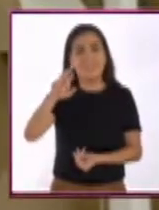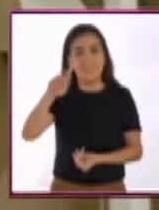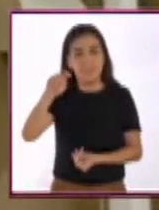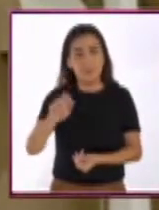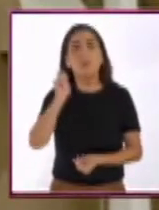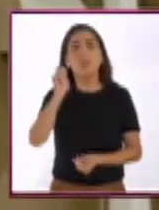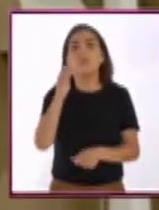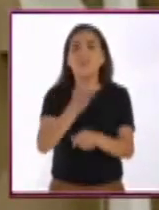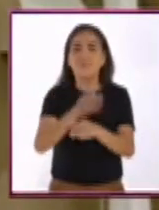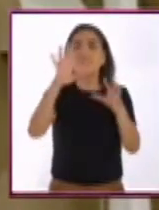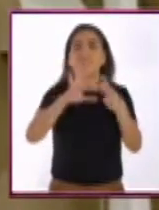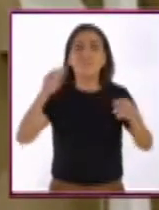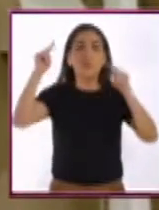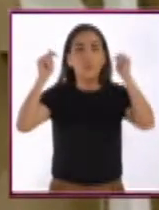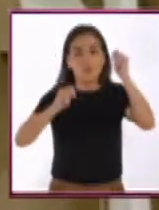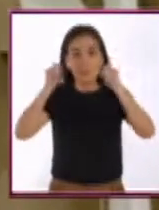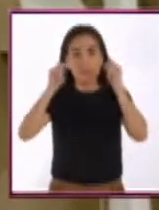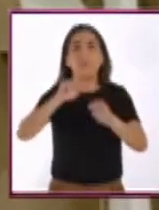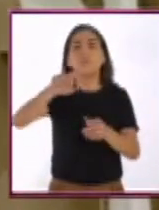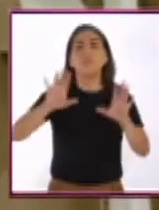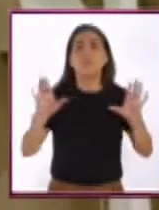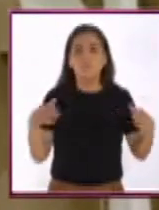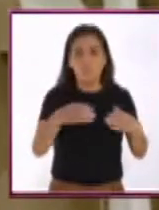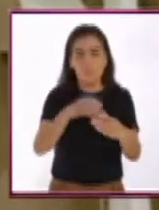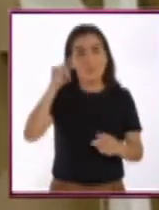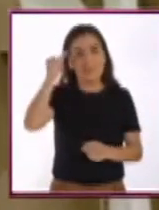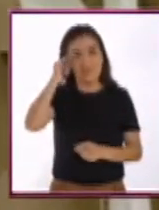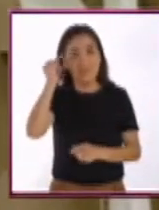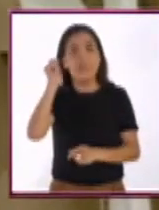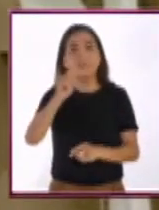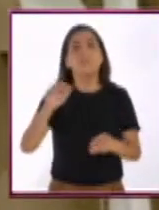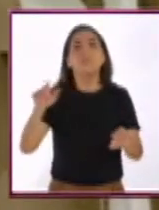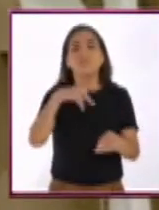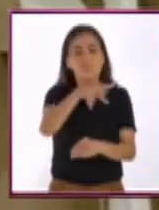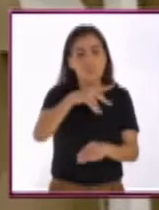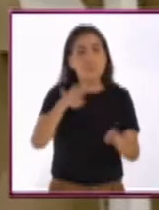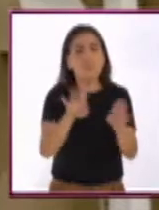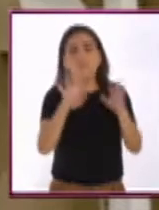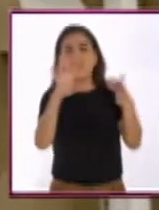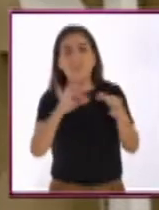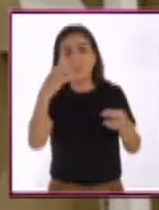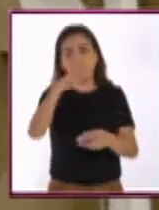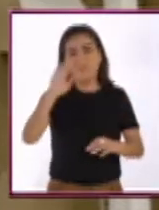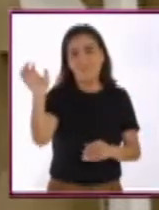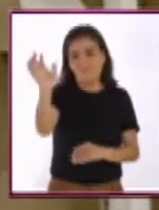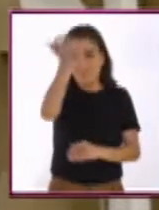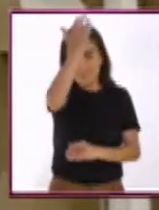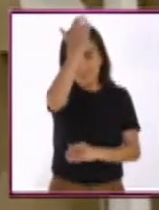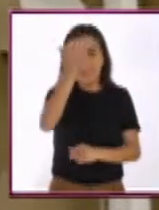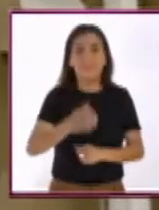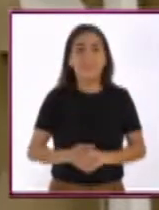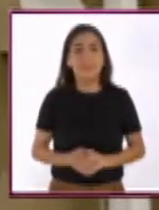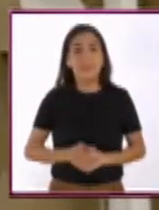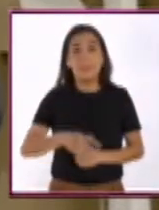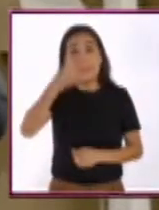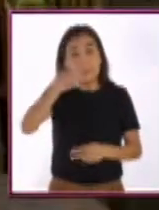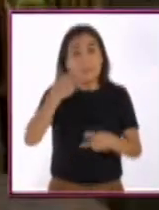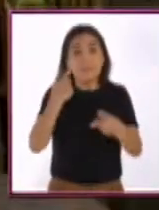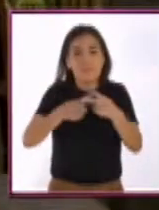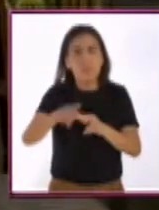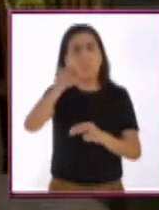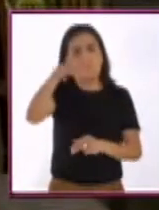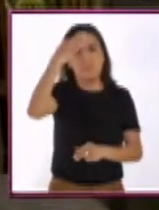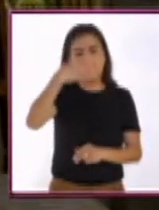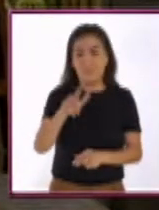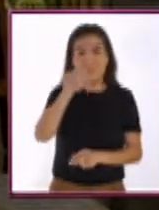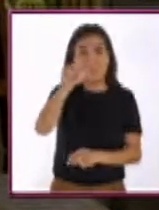Hablaremos de turismo sustentable en comunidades indígenas y también del papel que tienen las abejas en la supervivencia de la humanidad. Pero para